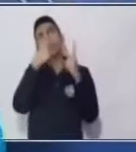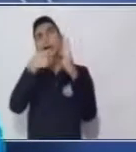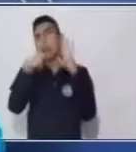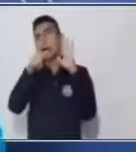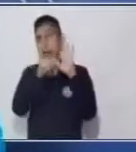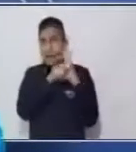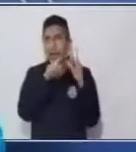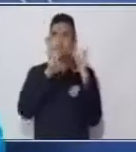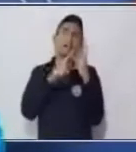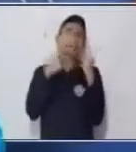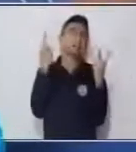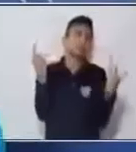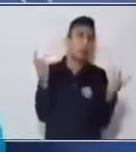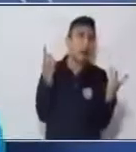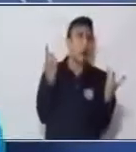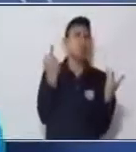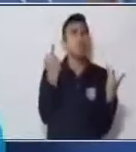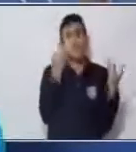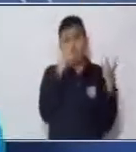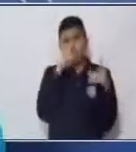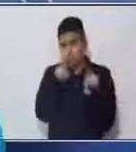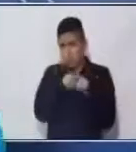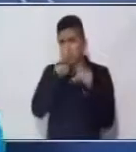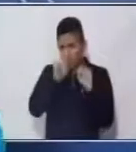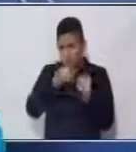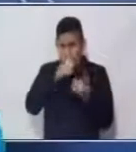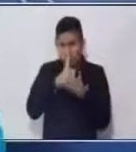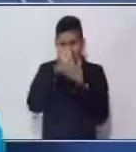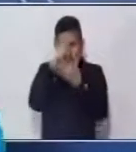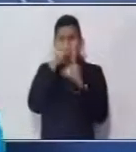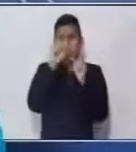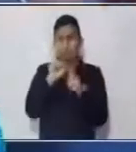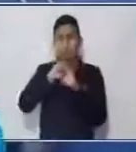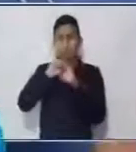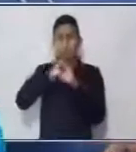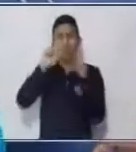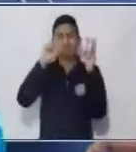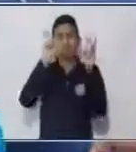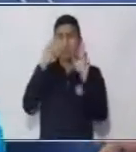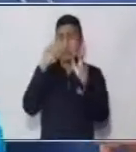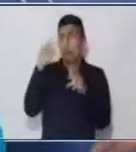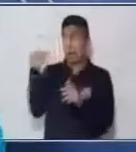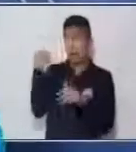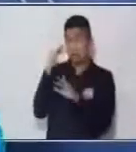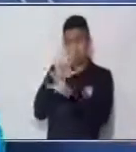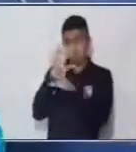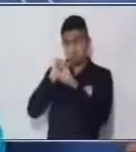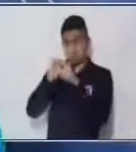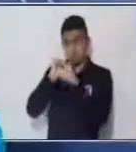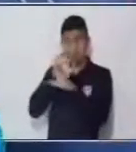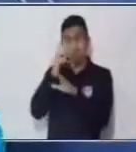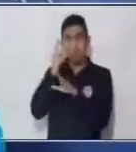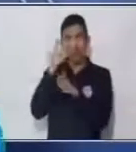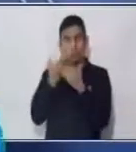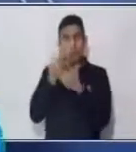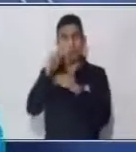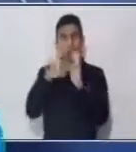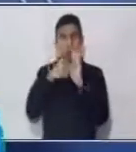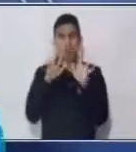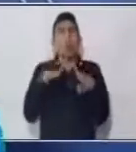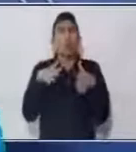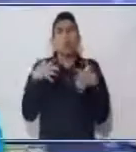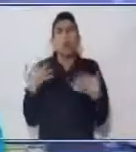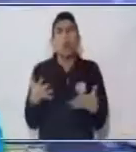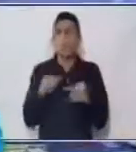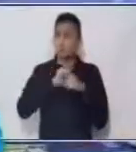resta, podría ser también, y nos puede ayudar a practicar lo que ya hemos aprendido durante estas clases. Cómo